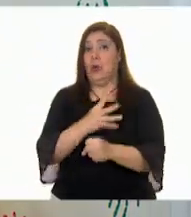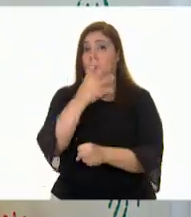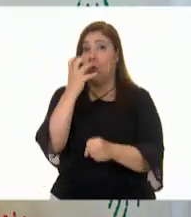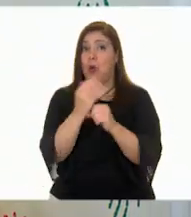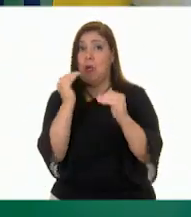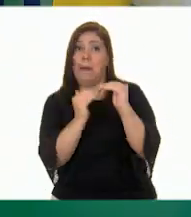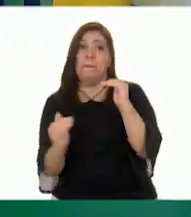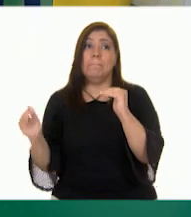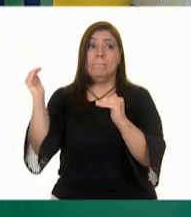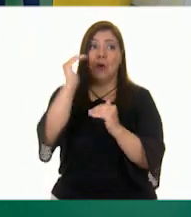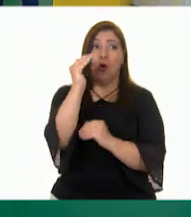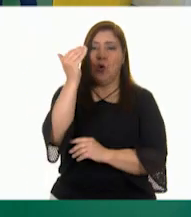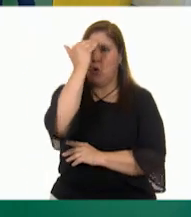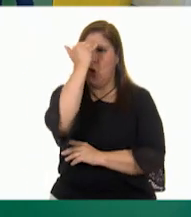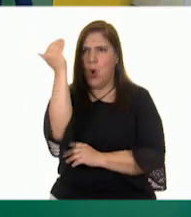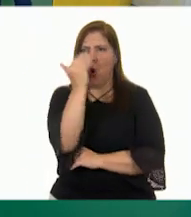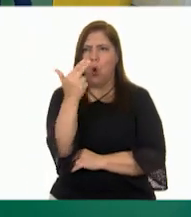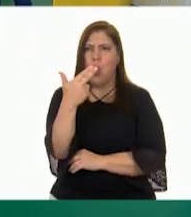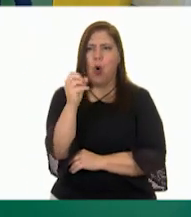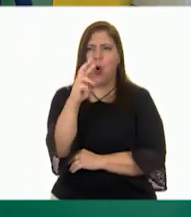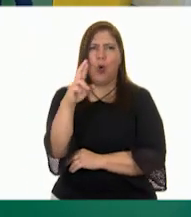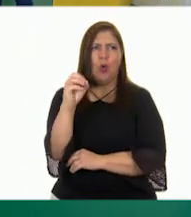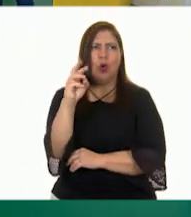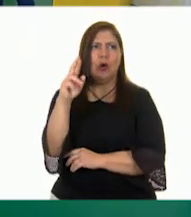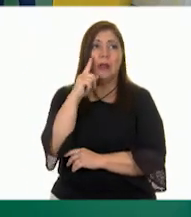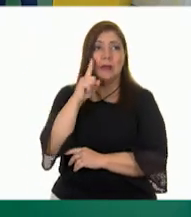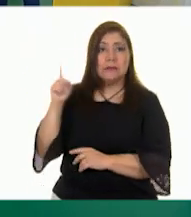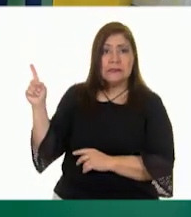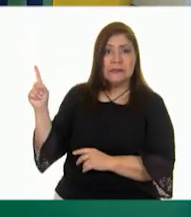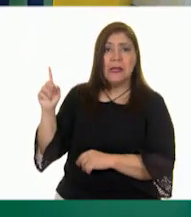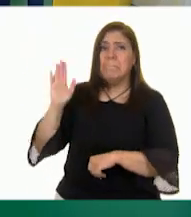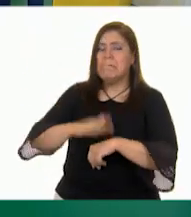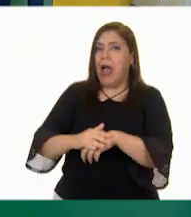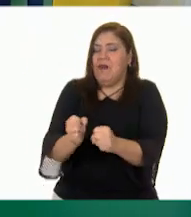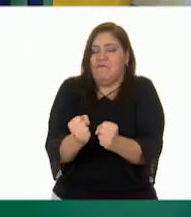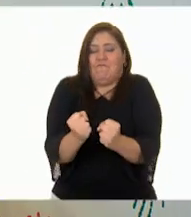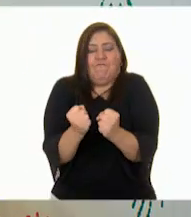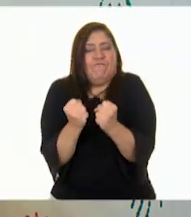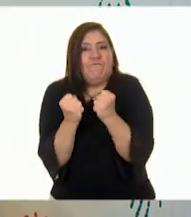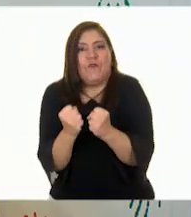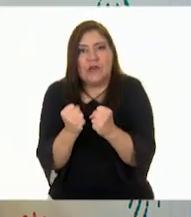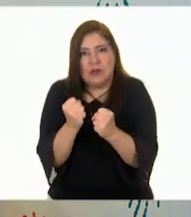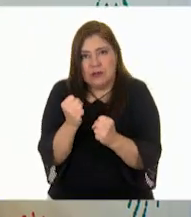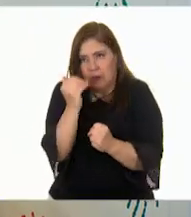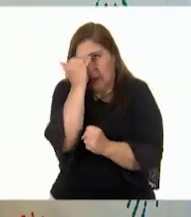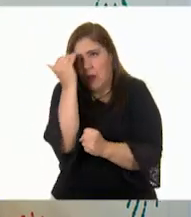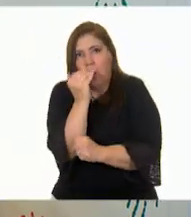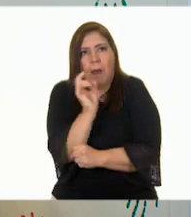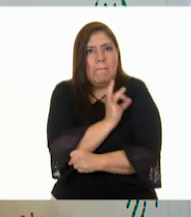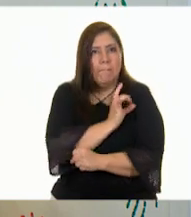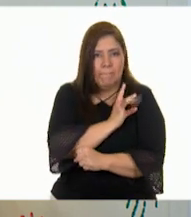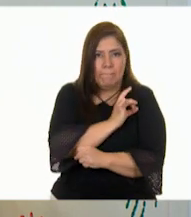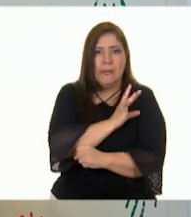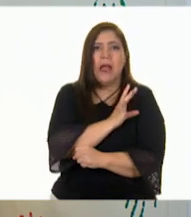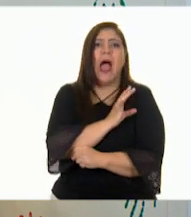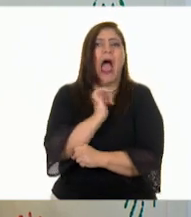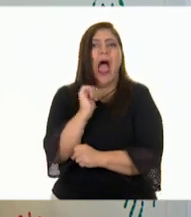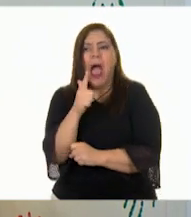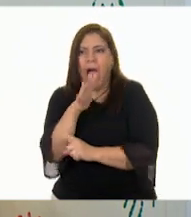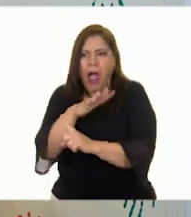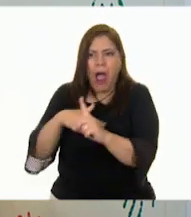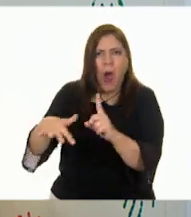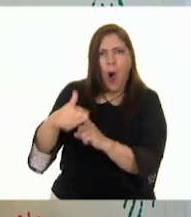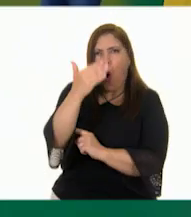está el horror. ¡Ay! Que es una forma más intensa del miedo y es causada por algo terrible